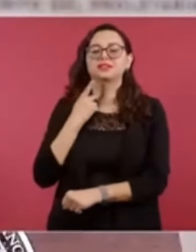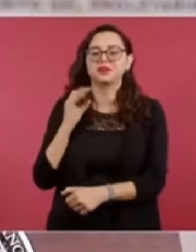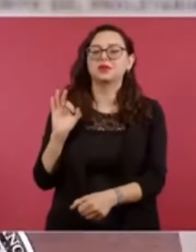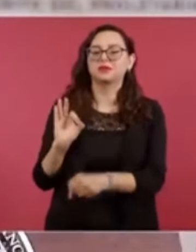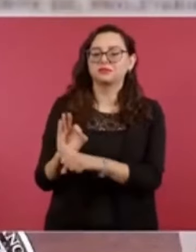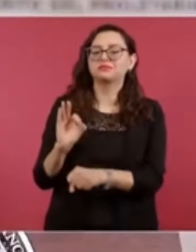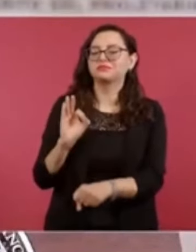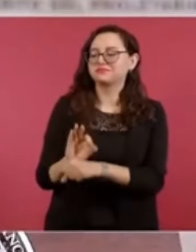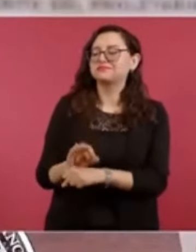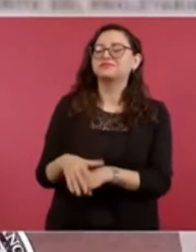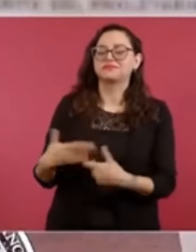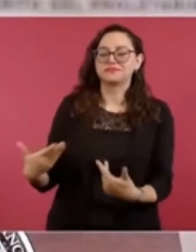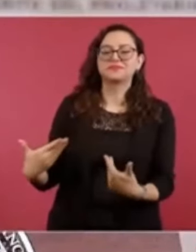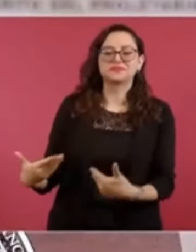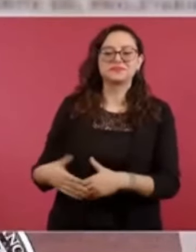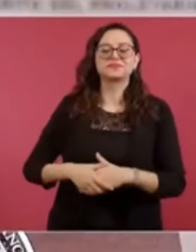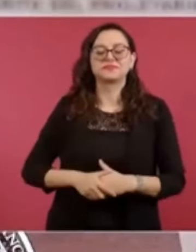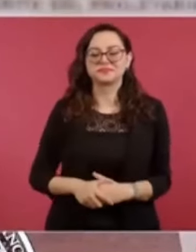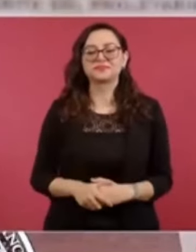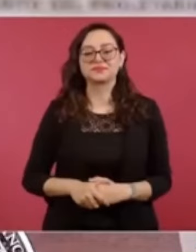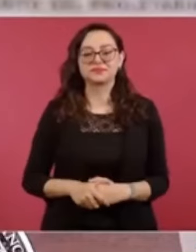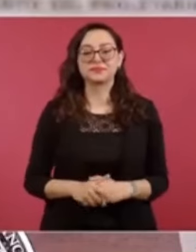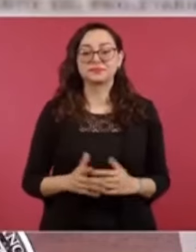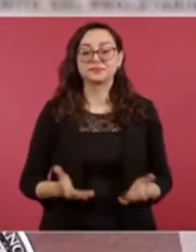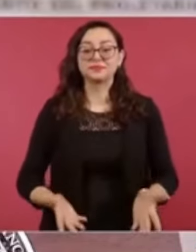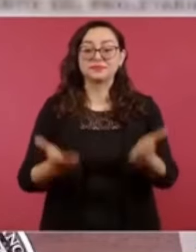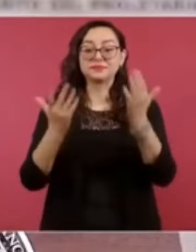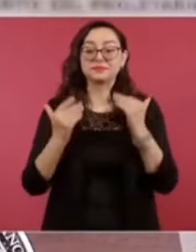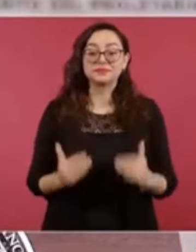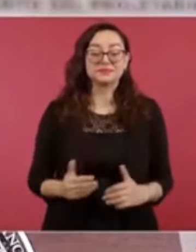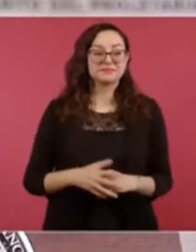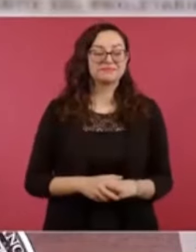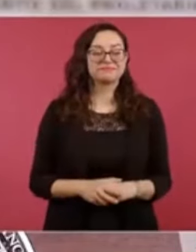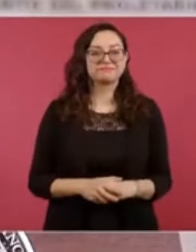en esta sección nunca faltábamos con una pieza de humor involuntario. Vamos.